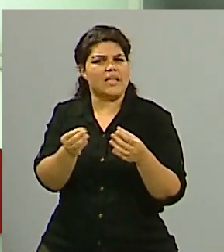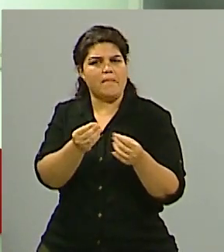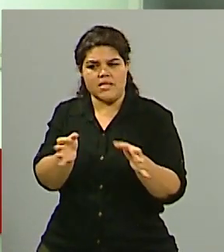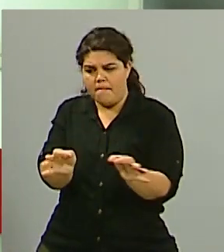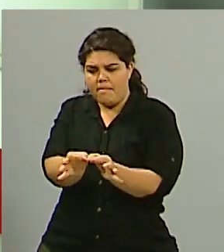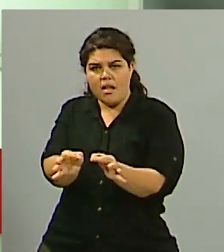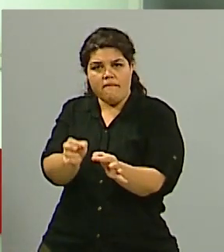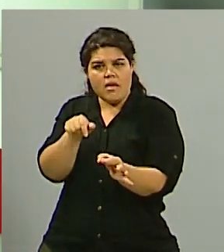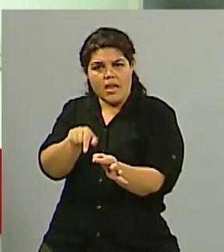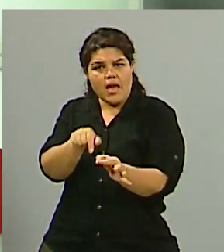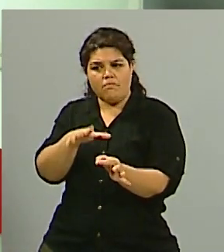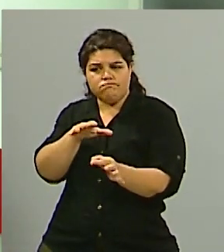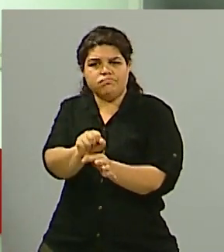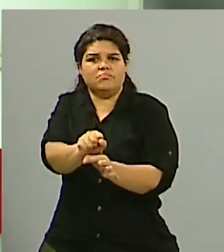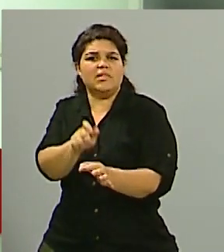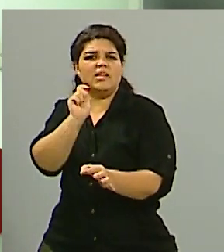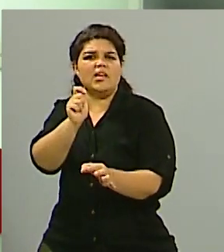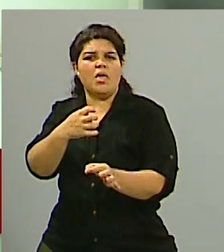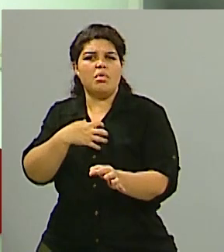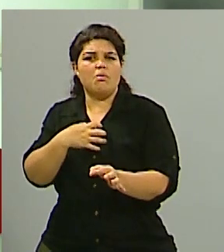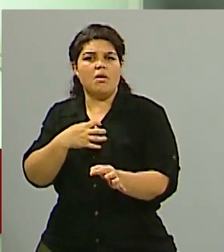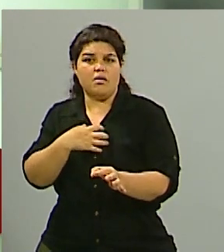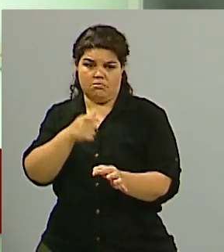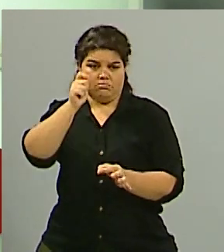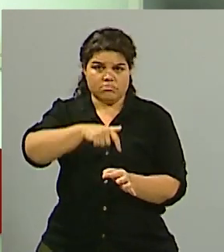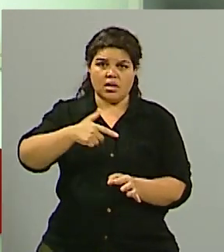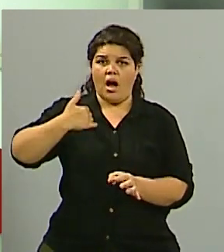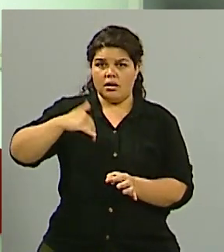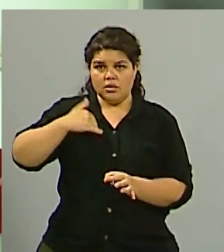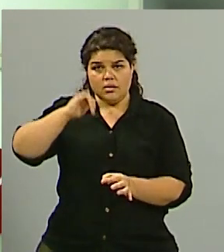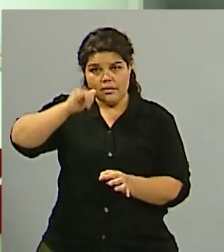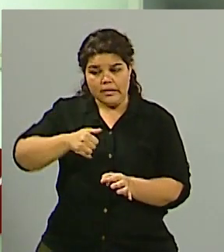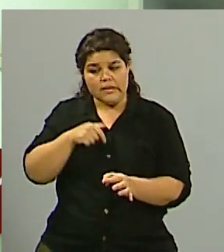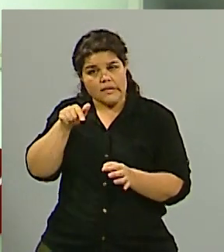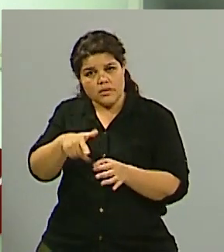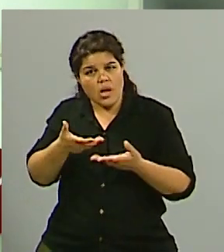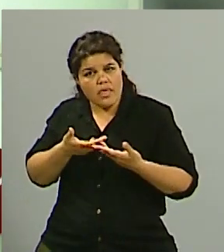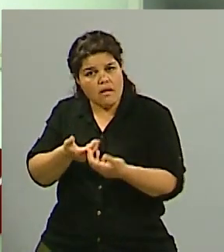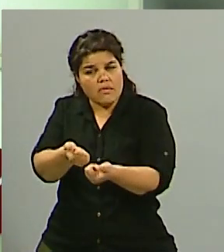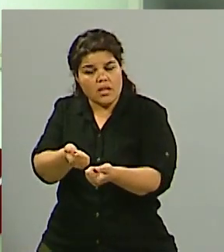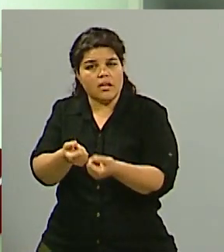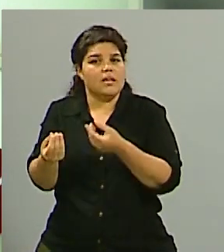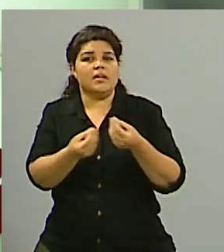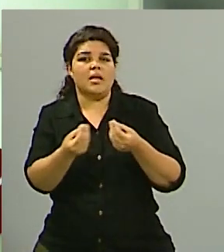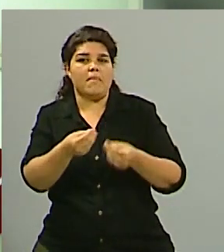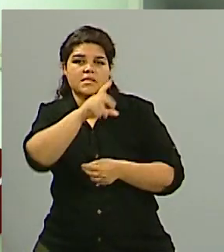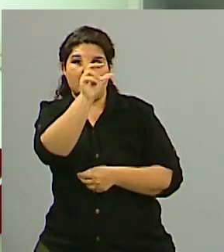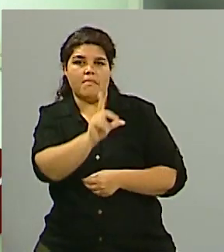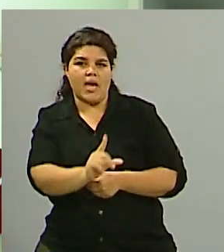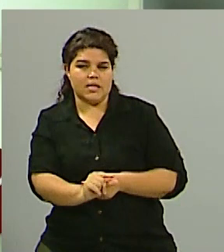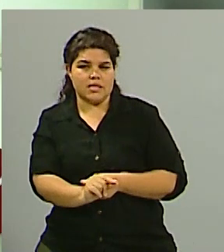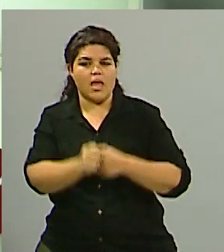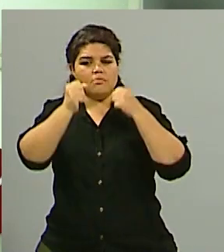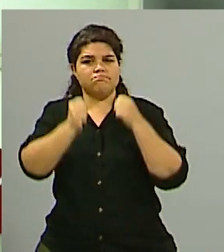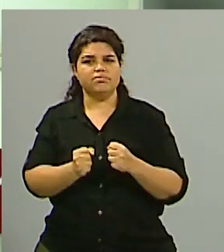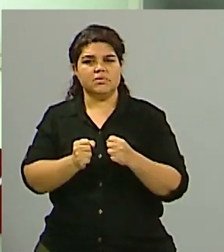el reconocimiento de la soberanía argentina sobre Malvinas, sobre todo teniendo en cuenta qué está pasando con esa postura de nuestro país en cuanto al